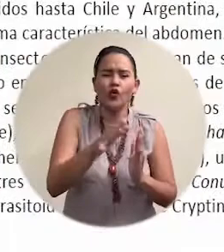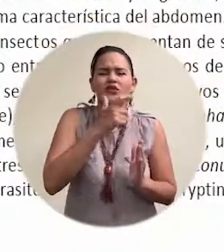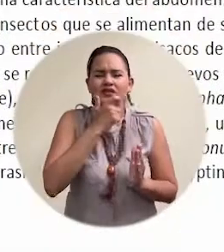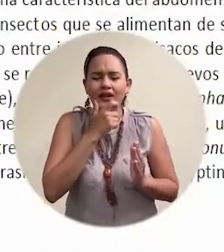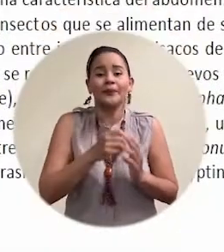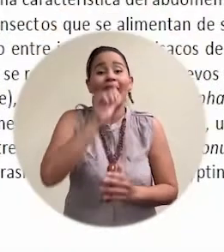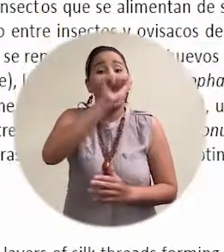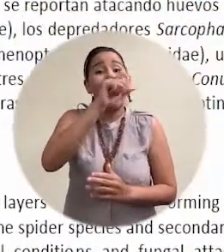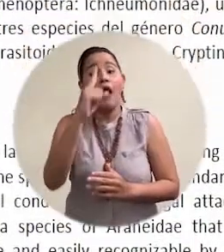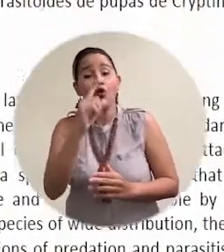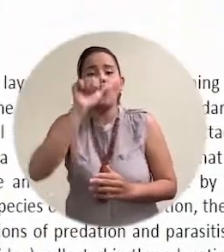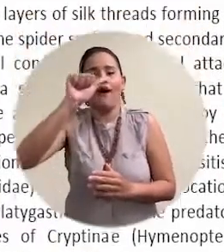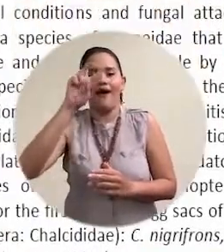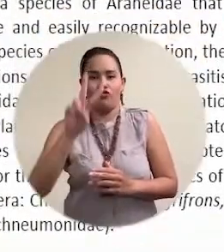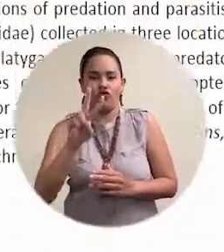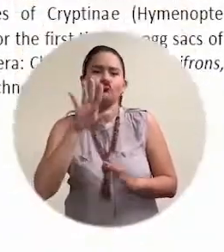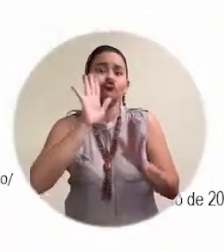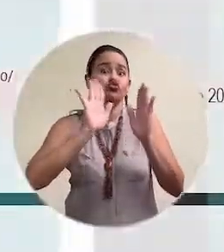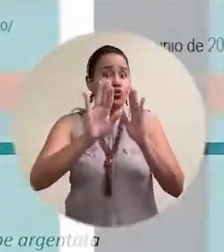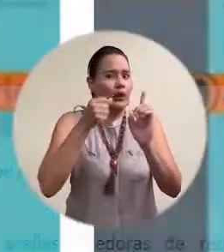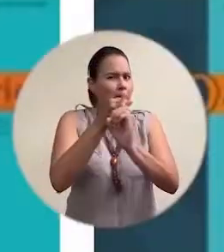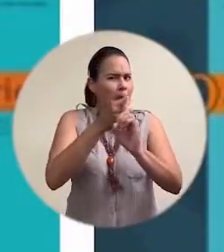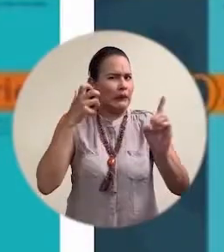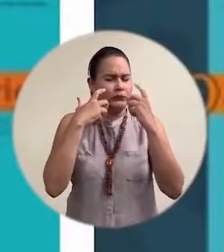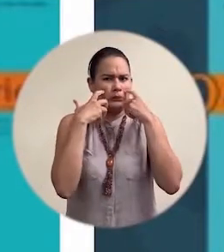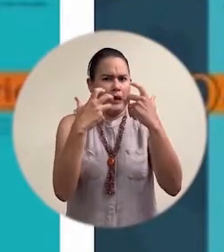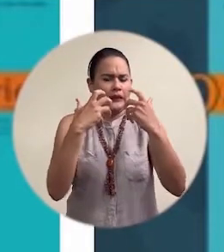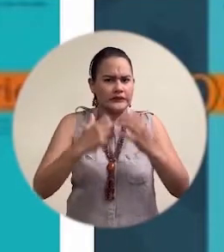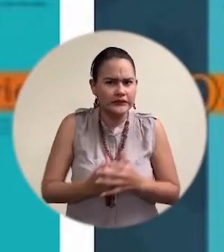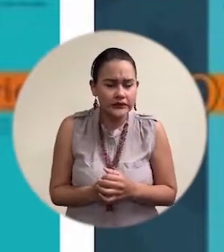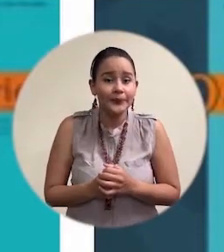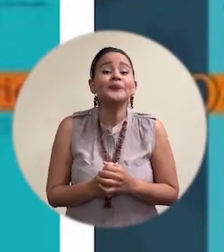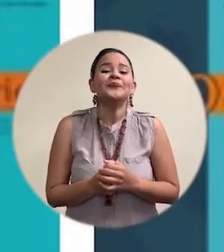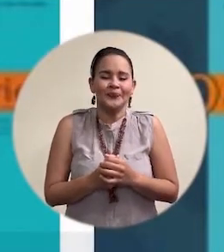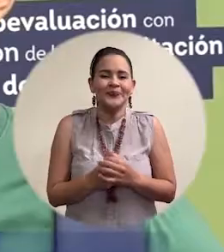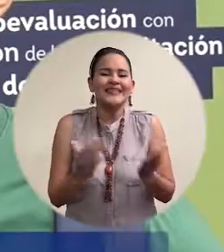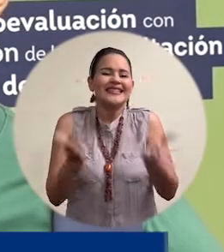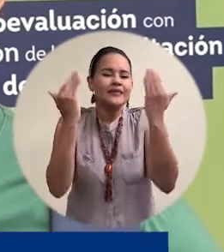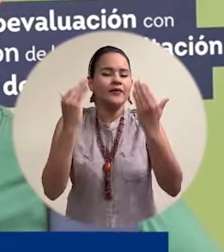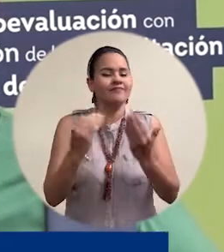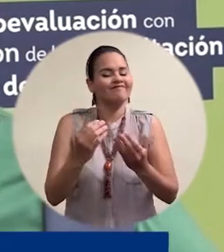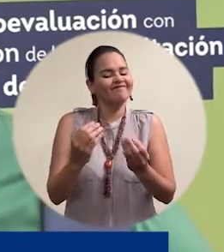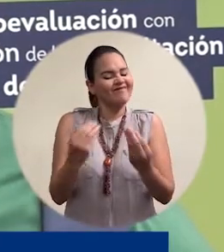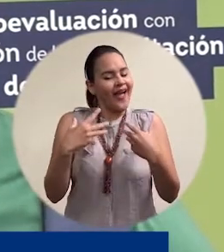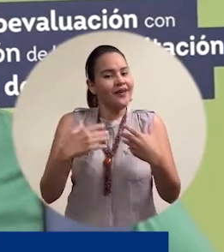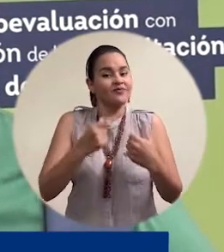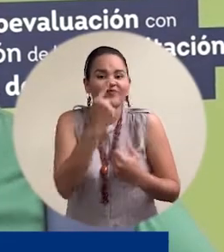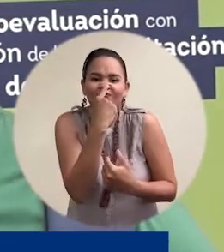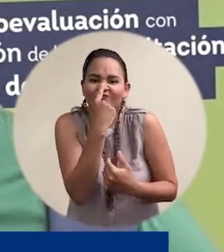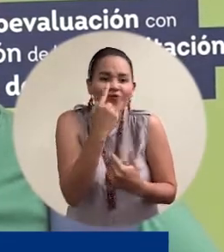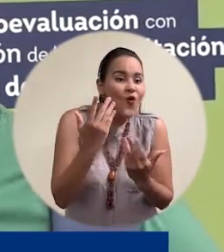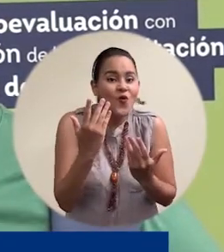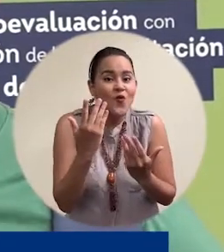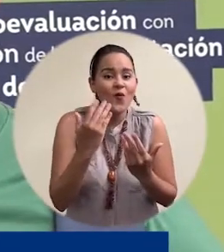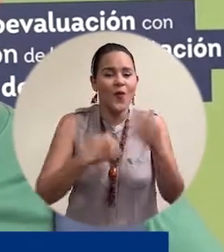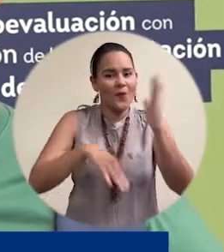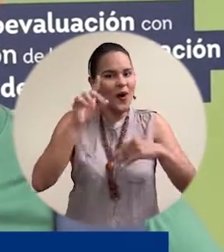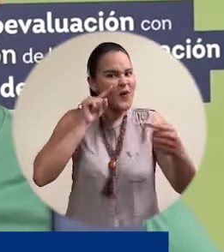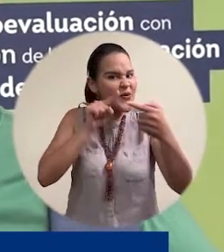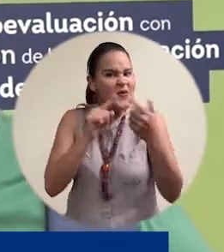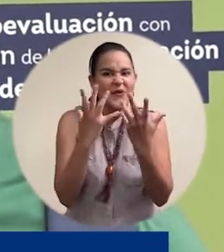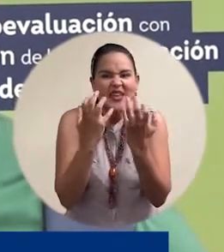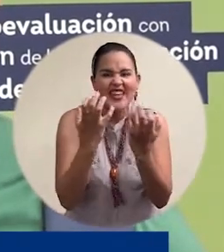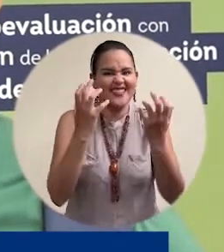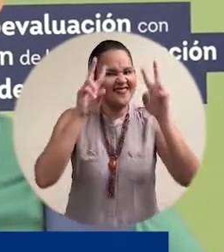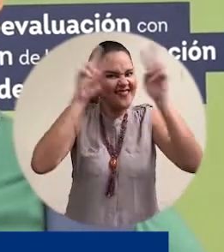impacto de categoría A1 y A2. Siembra curiosidad y también nos motiva a seguir yendo por